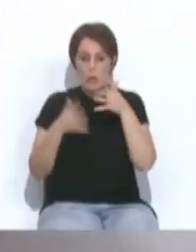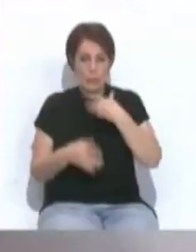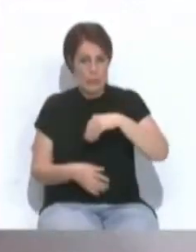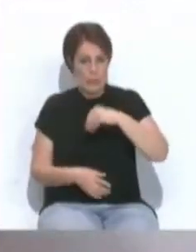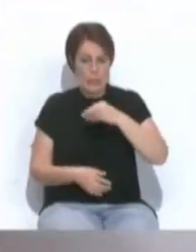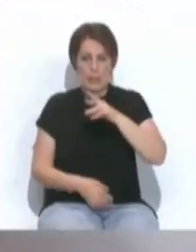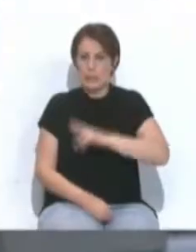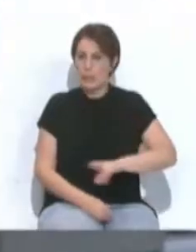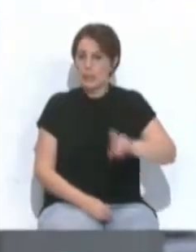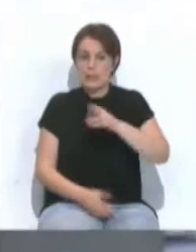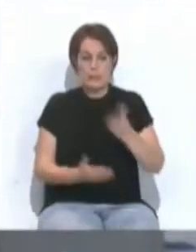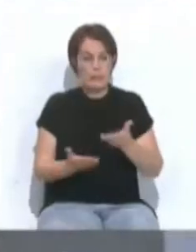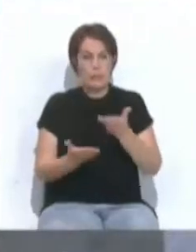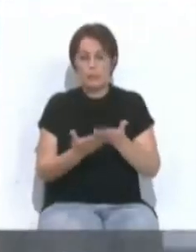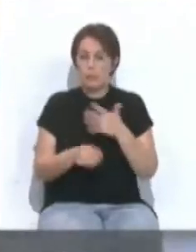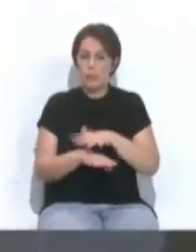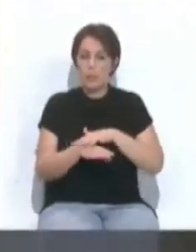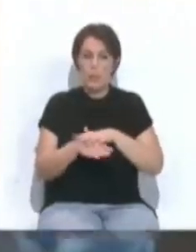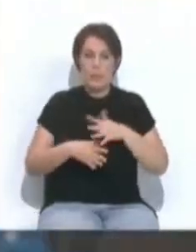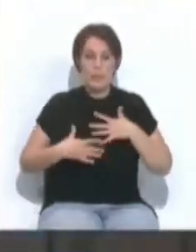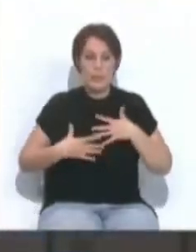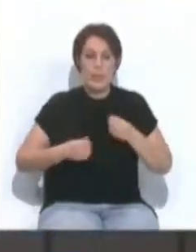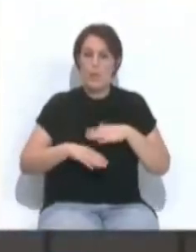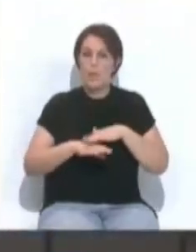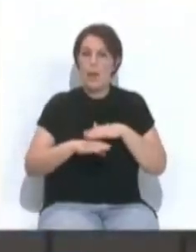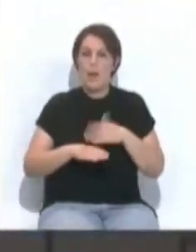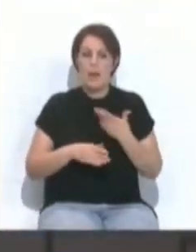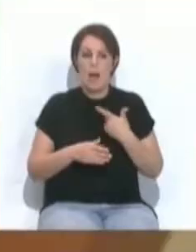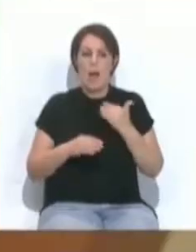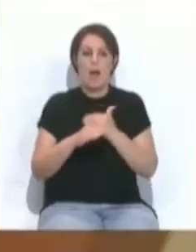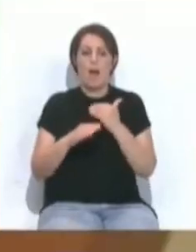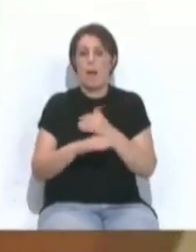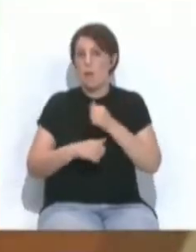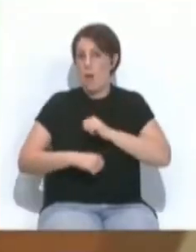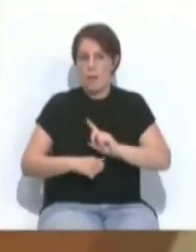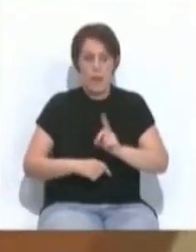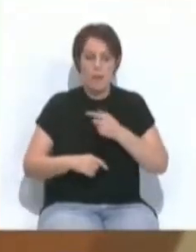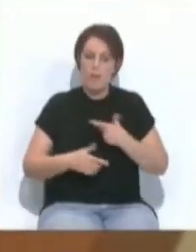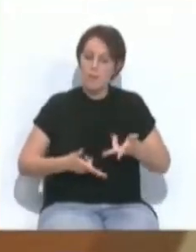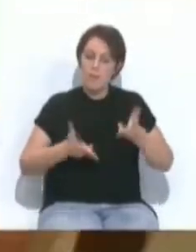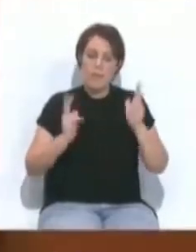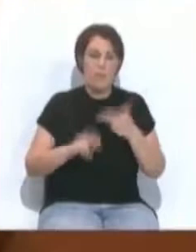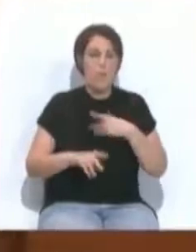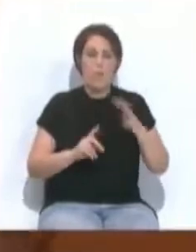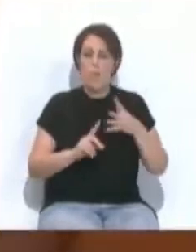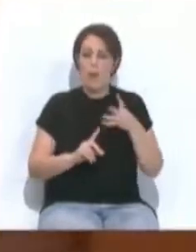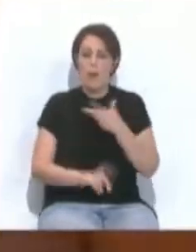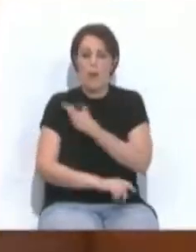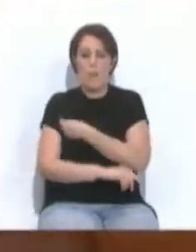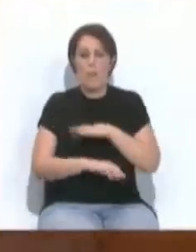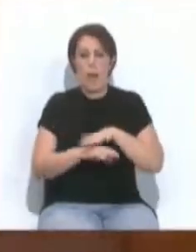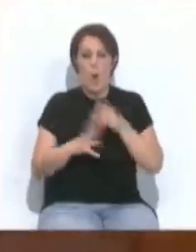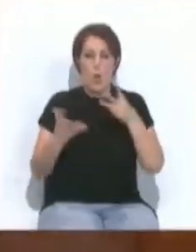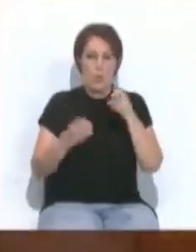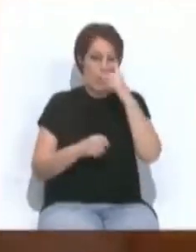Presidencia ha insistido en la reclamación al Ministerio de Sanidad para que no se espere a octubre y autorice ya la vacunación de la cuarta dosis para los